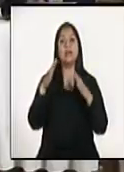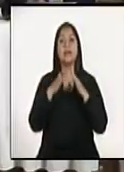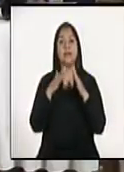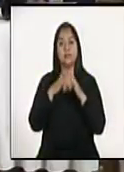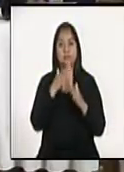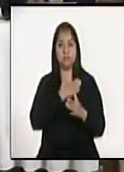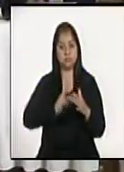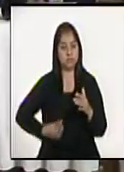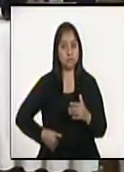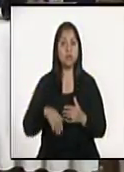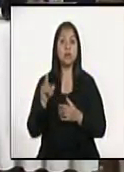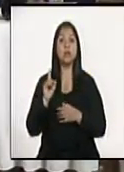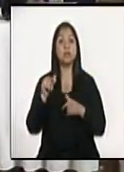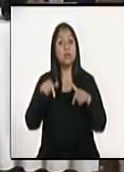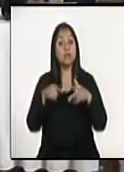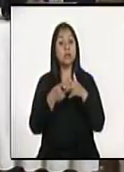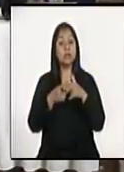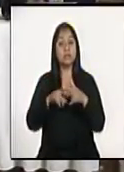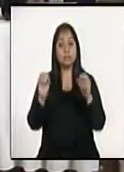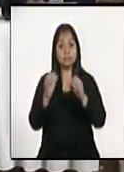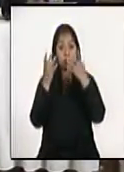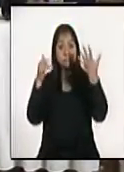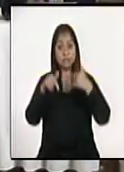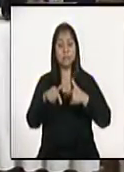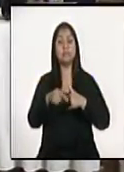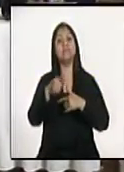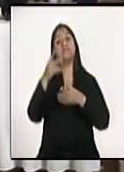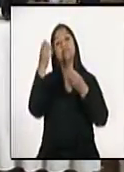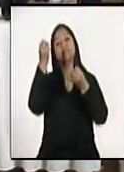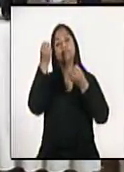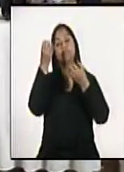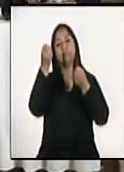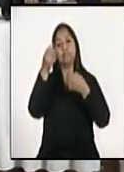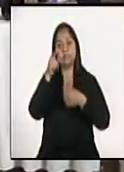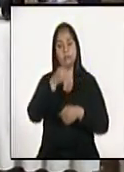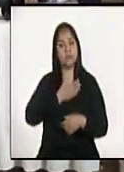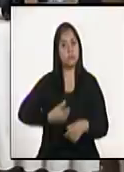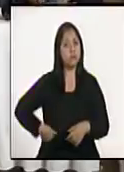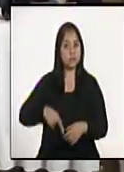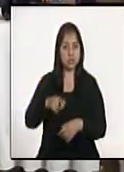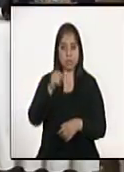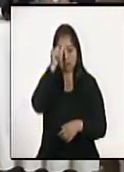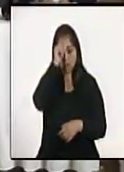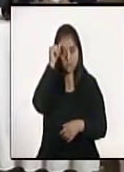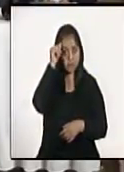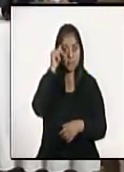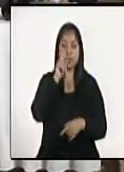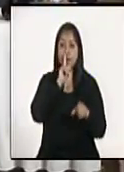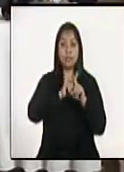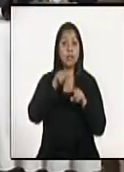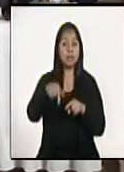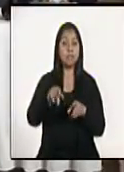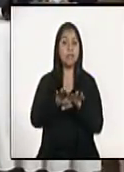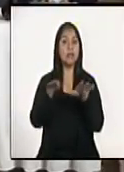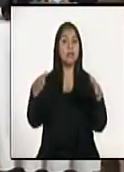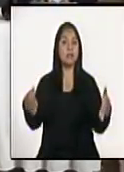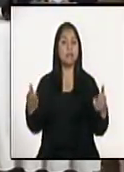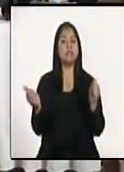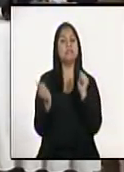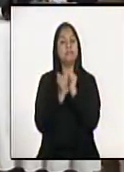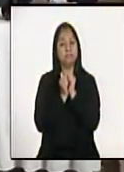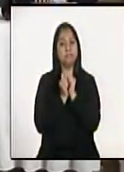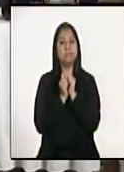presidencial, donde esta mañana tendremos las palabras del señor presidente Alejandro Llamatey y la mesa que le